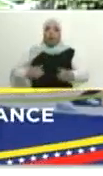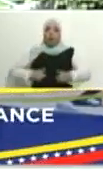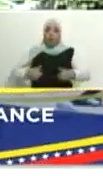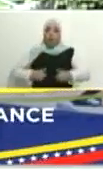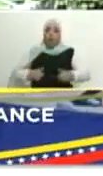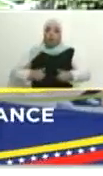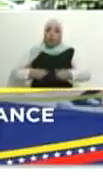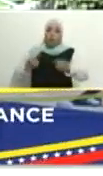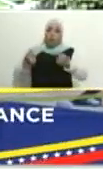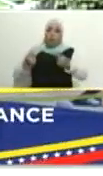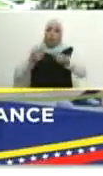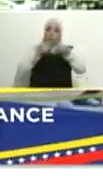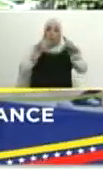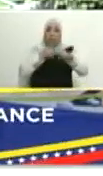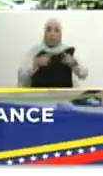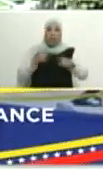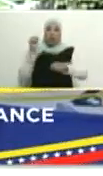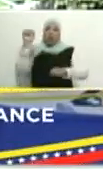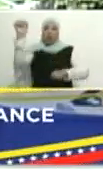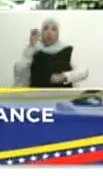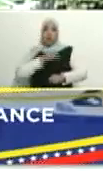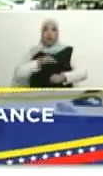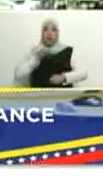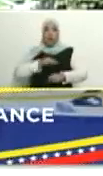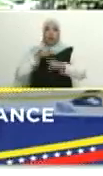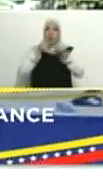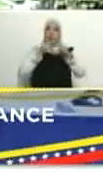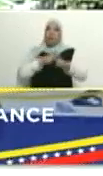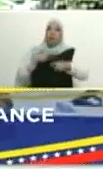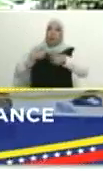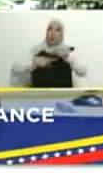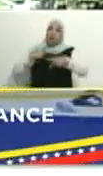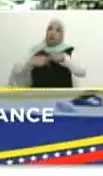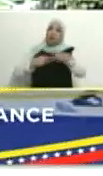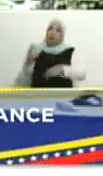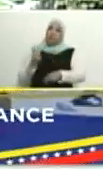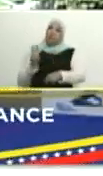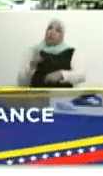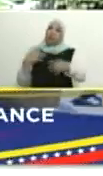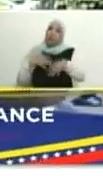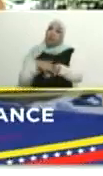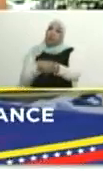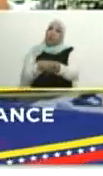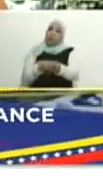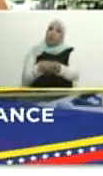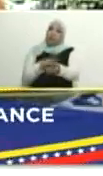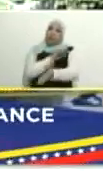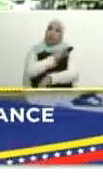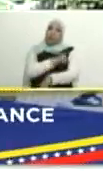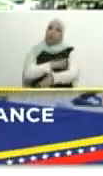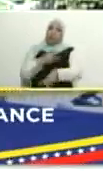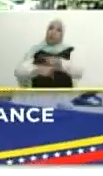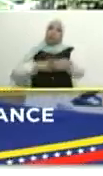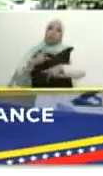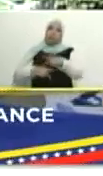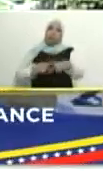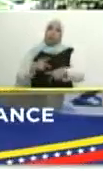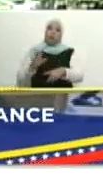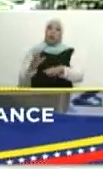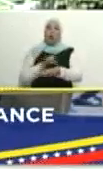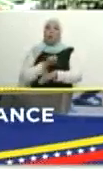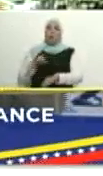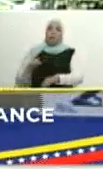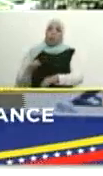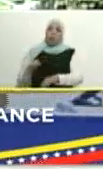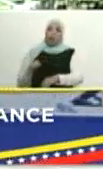de diversificación del socialismo productivo venezolano, integrando las fuerzas productivas del sector privado,